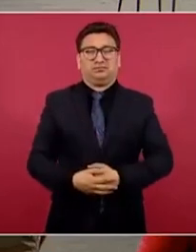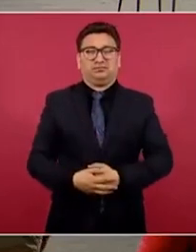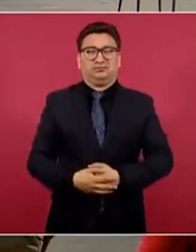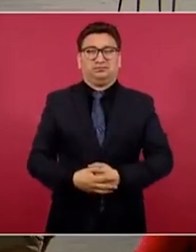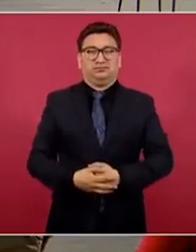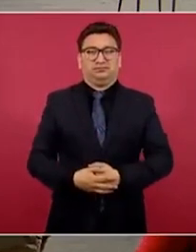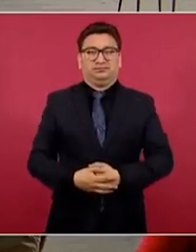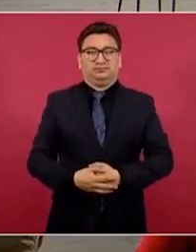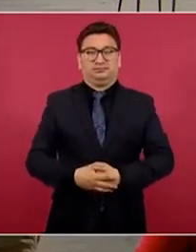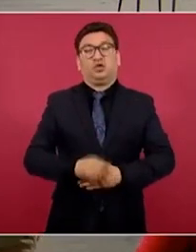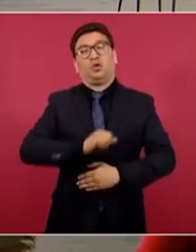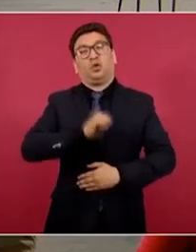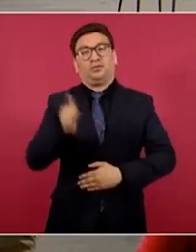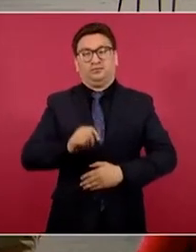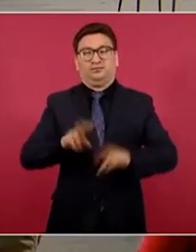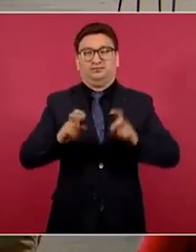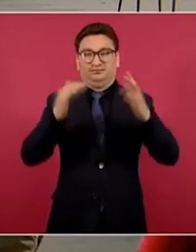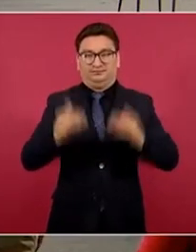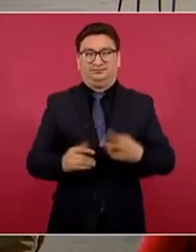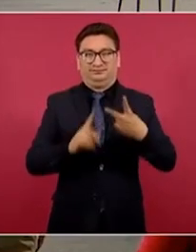Siguiente, por favor.